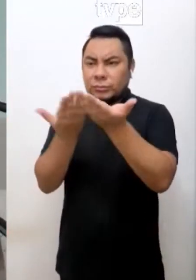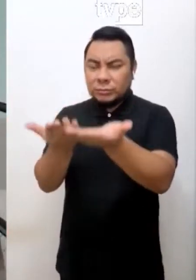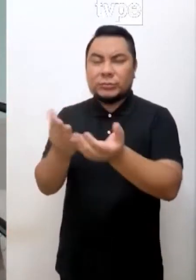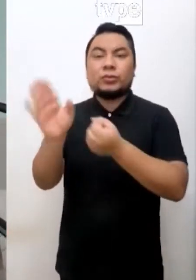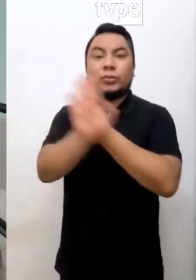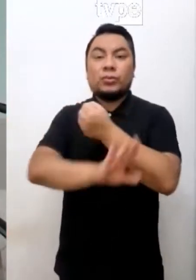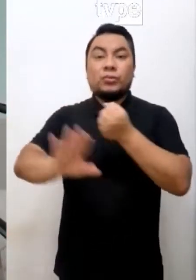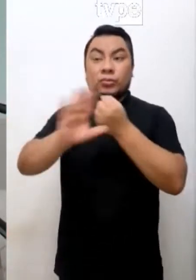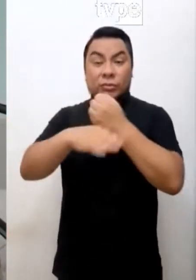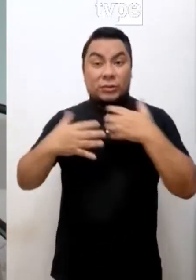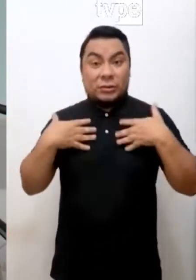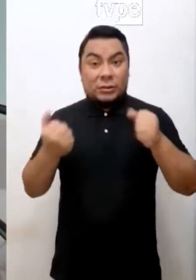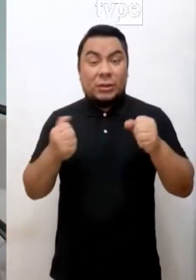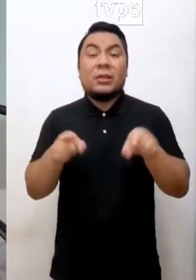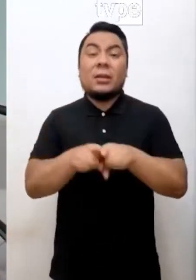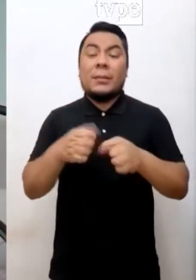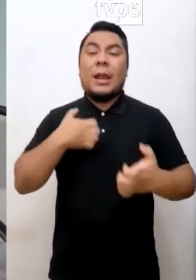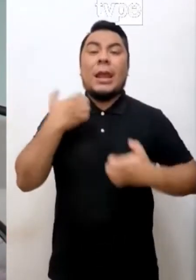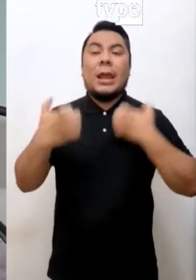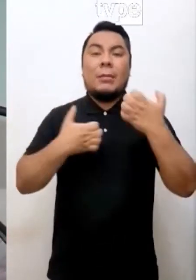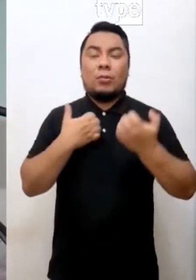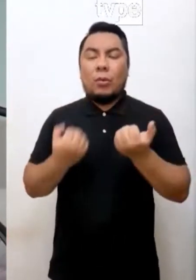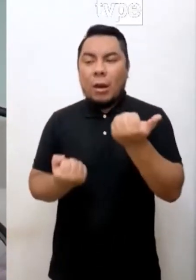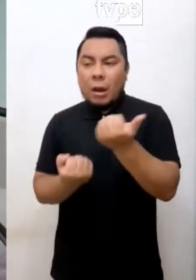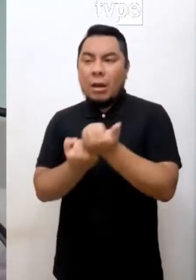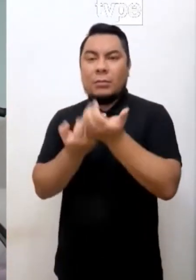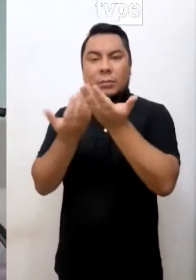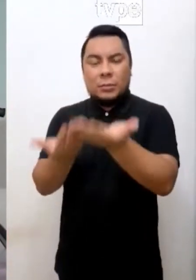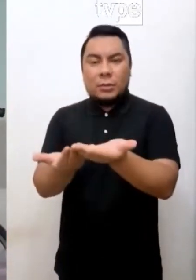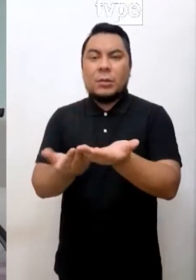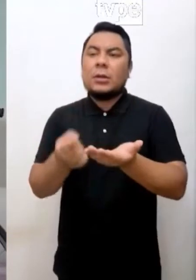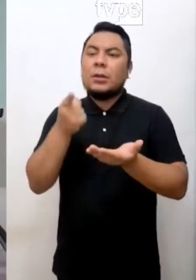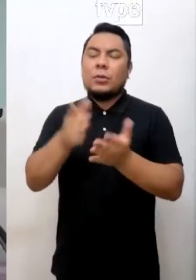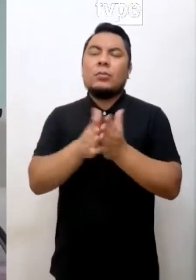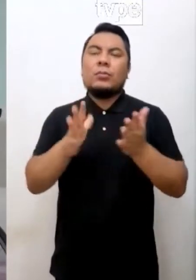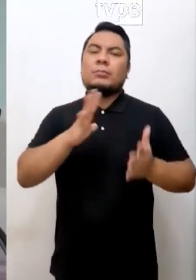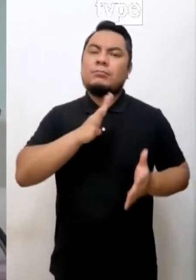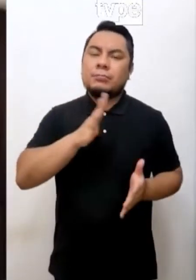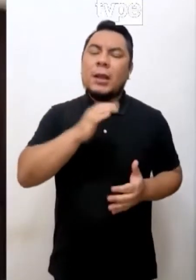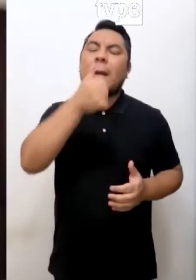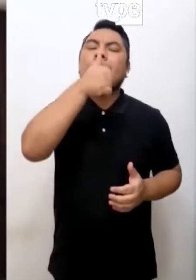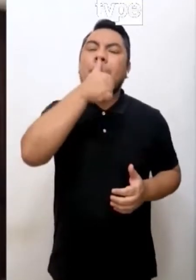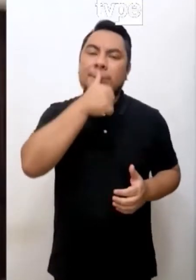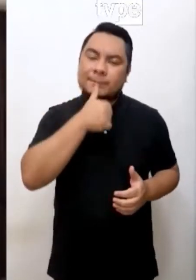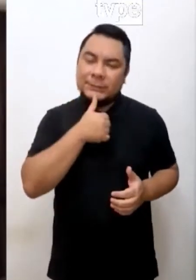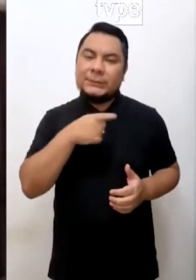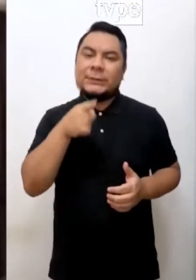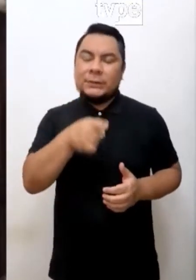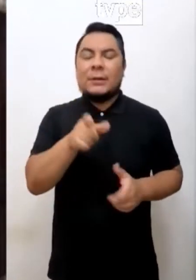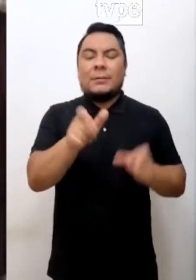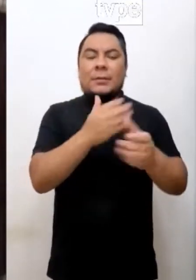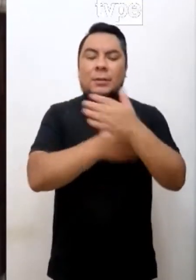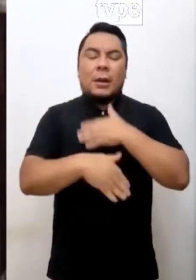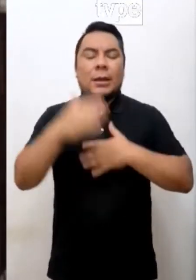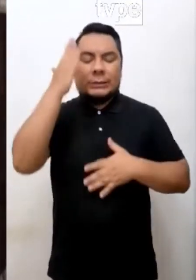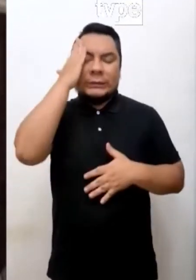de celulidad, sino la seguridad emocional, ¿no? Que puedan ser muy, muy empáticos, muy pacientes, que se puedan poner en los zapatos de